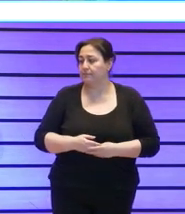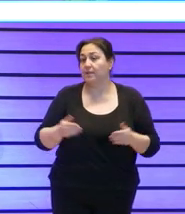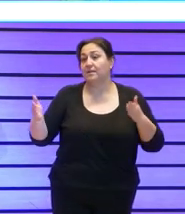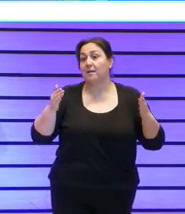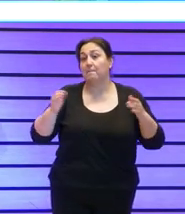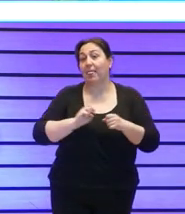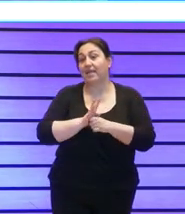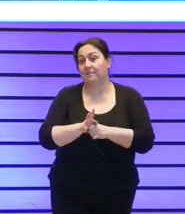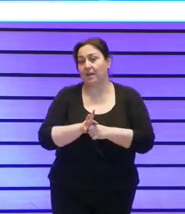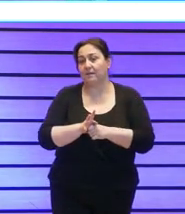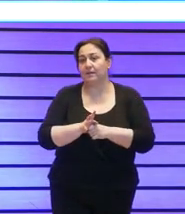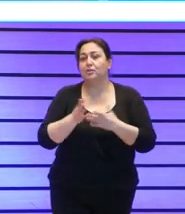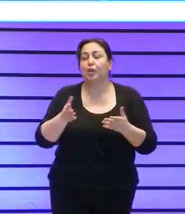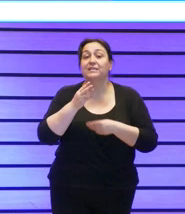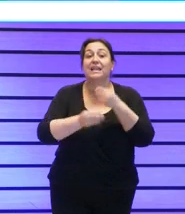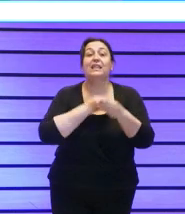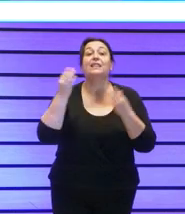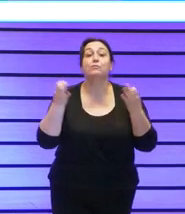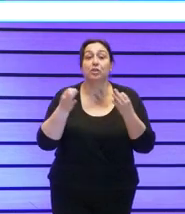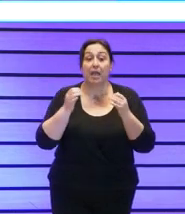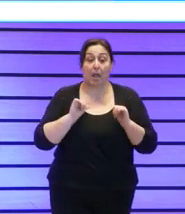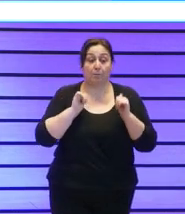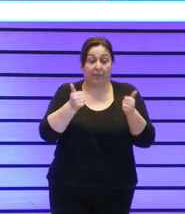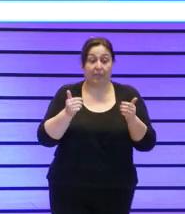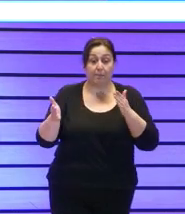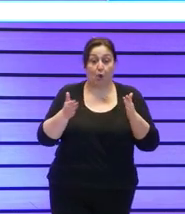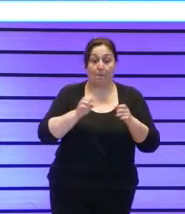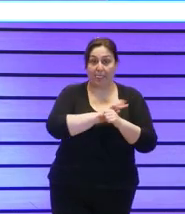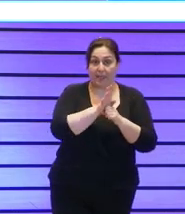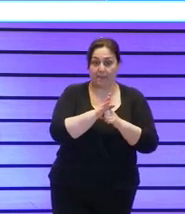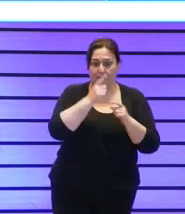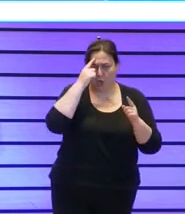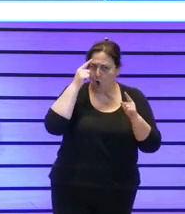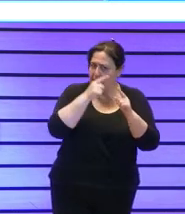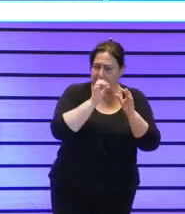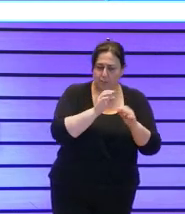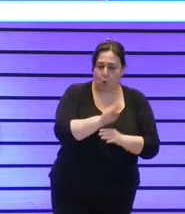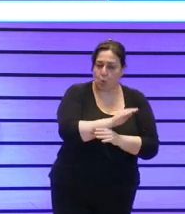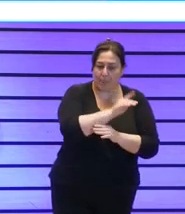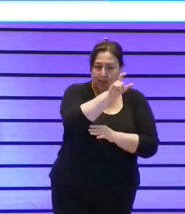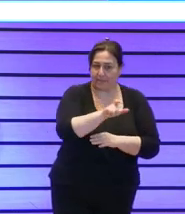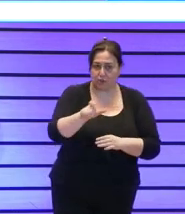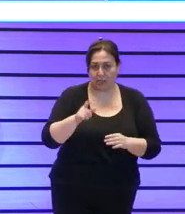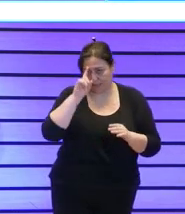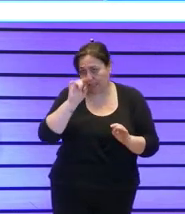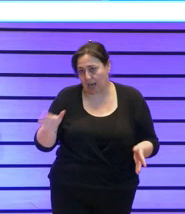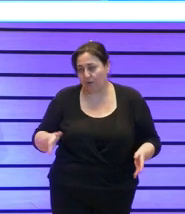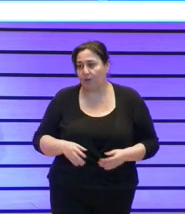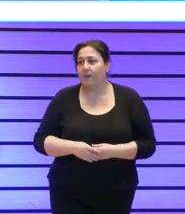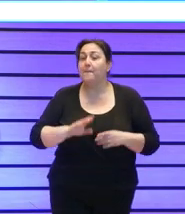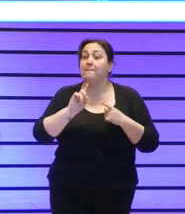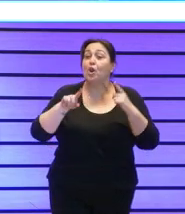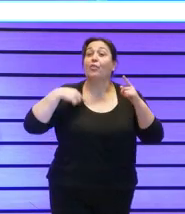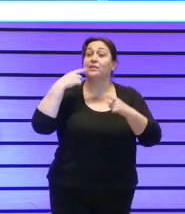pero ¿qué hicimos? bueno en los primeros momentos de la pandemia pusimos el foco en el cuidado de las personas evidentemente pero ya en el